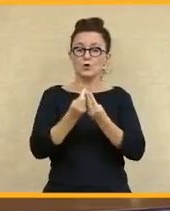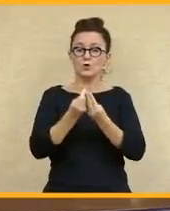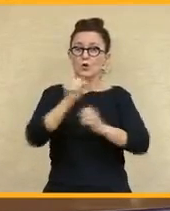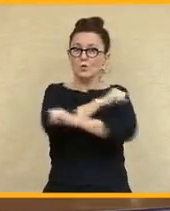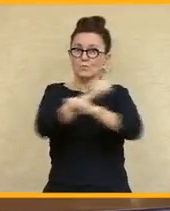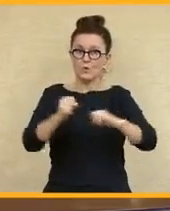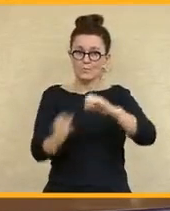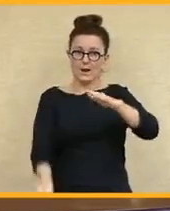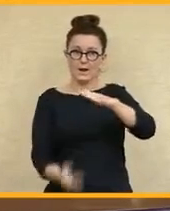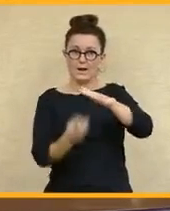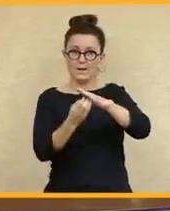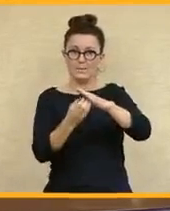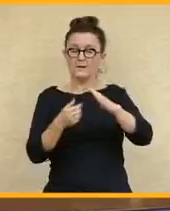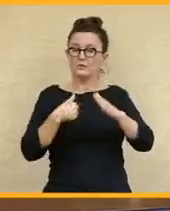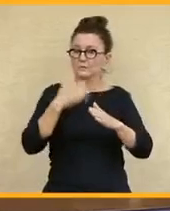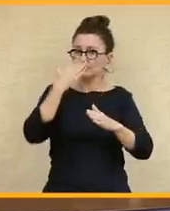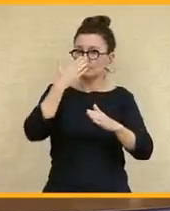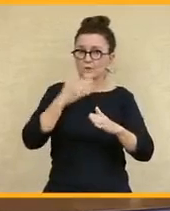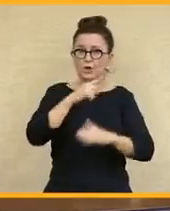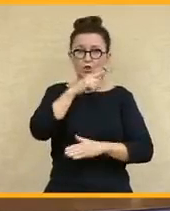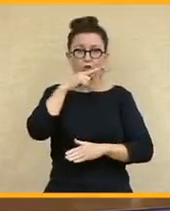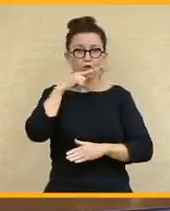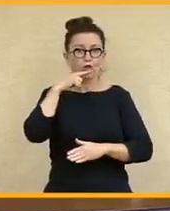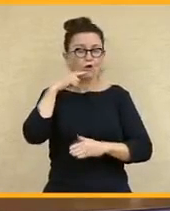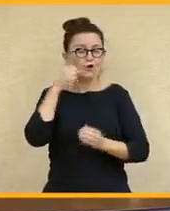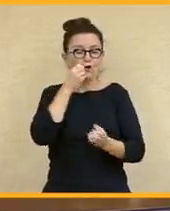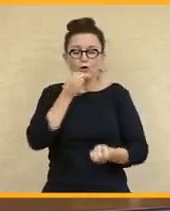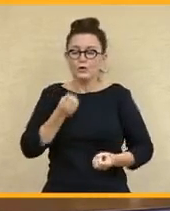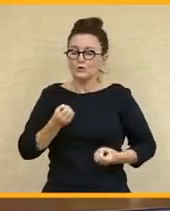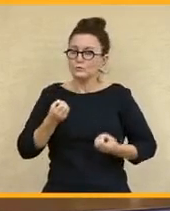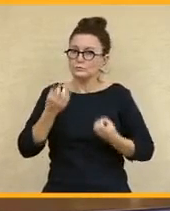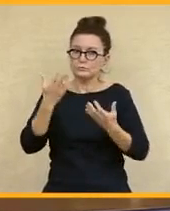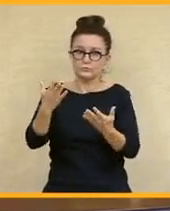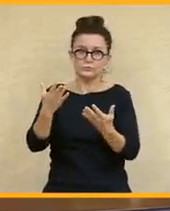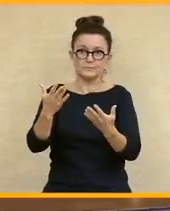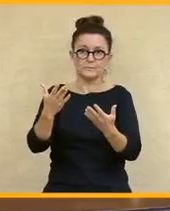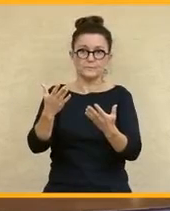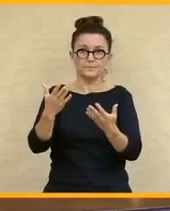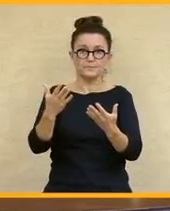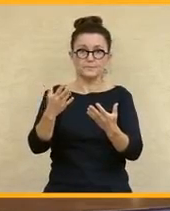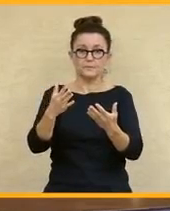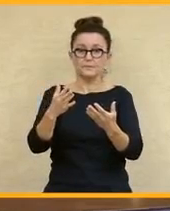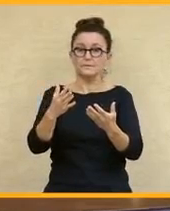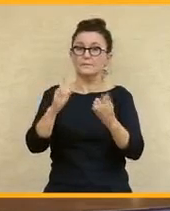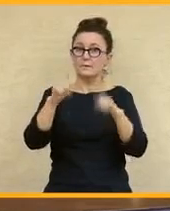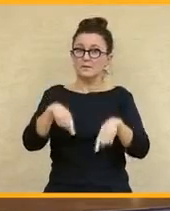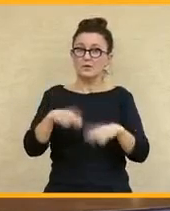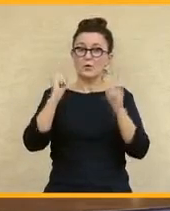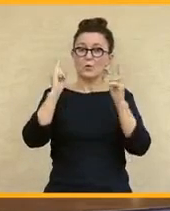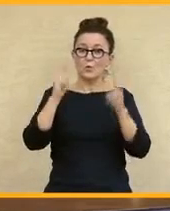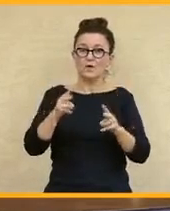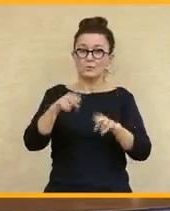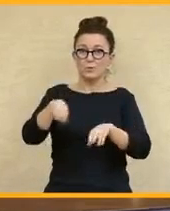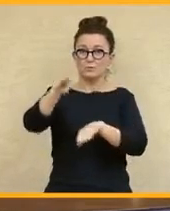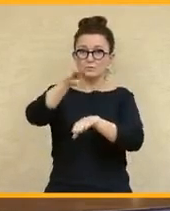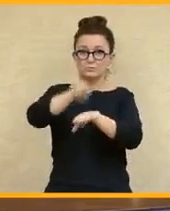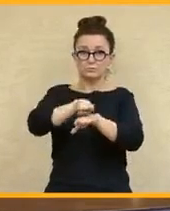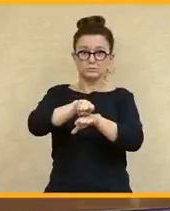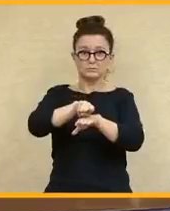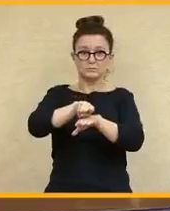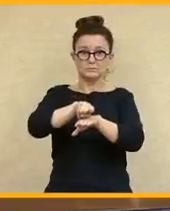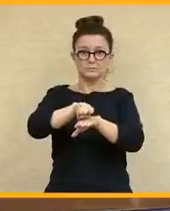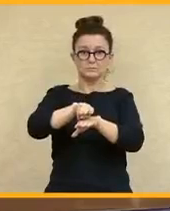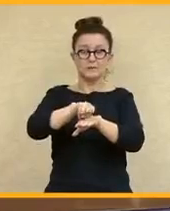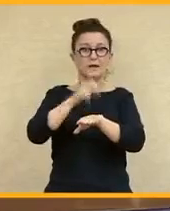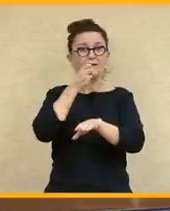Expresé mi dolor, por encima de todo, ante Gregorio Ordóñez, cuyo cuerpo ya hacía en el bar la cepa en la parte vieja.